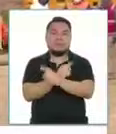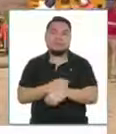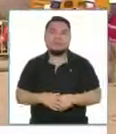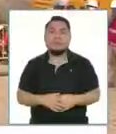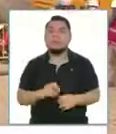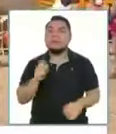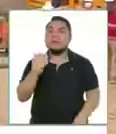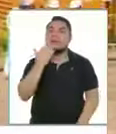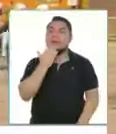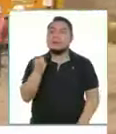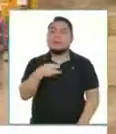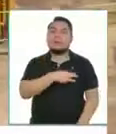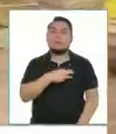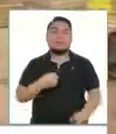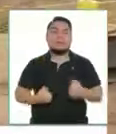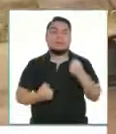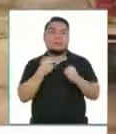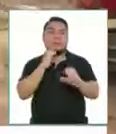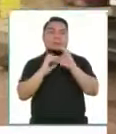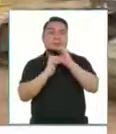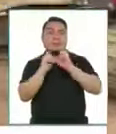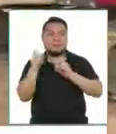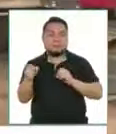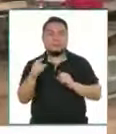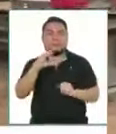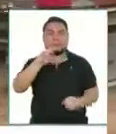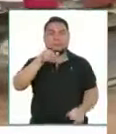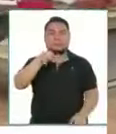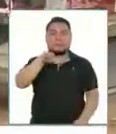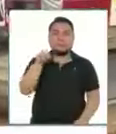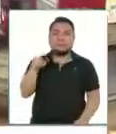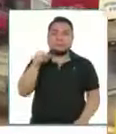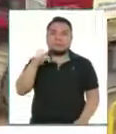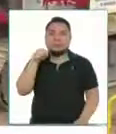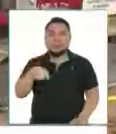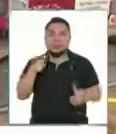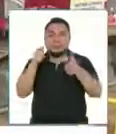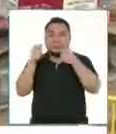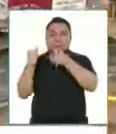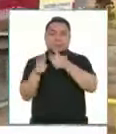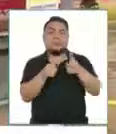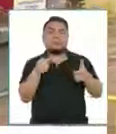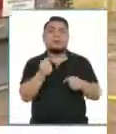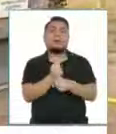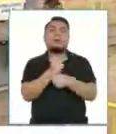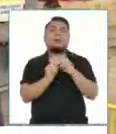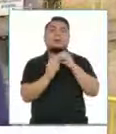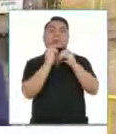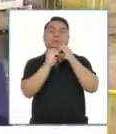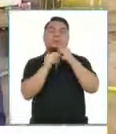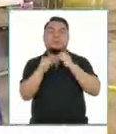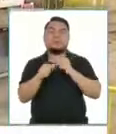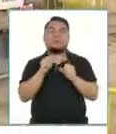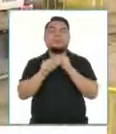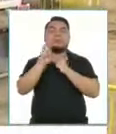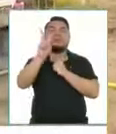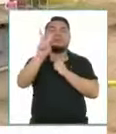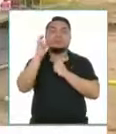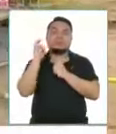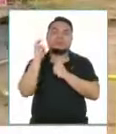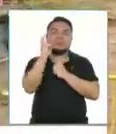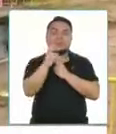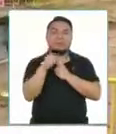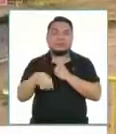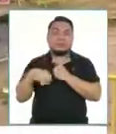muchas gracias. Declaraciones del ministro de Transportes y Comunicaciones, Carlos Extremadura, en esta supervisión de las obras de construcción de la línea 2 del metro